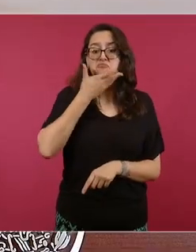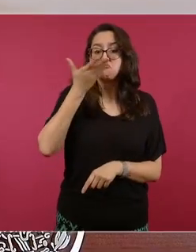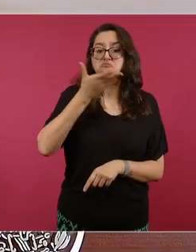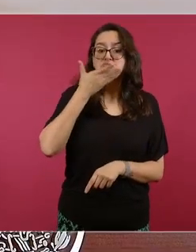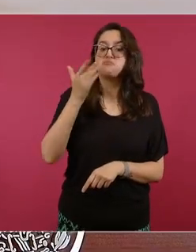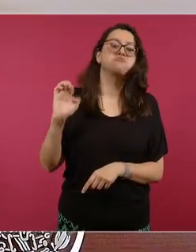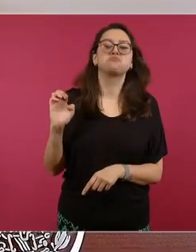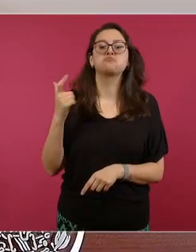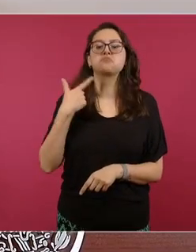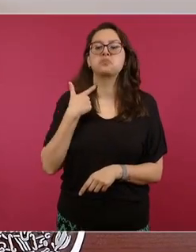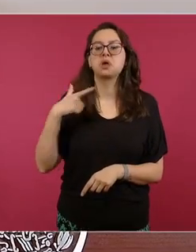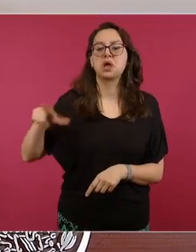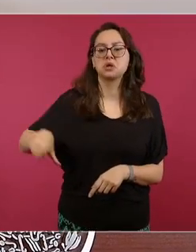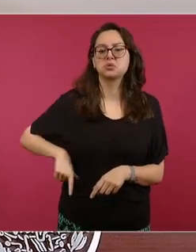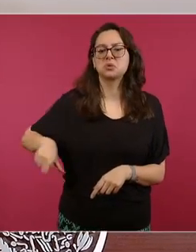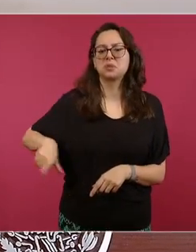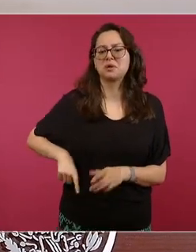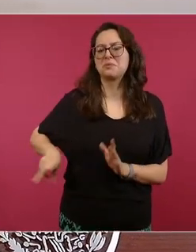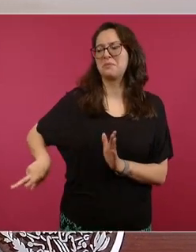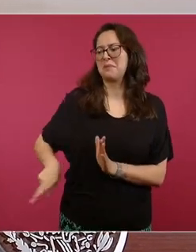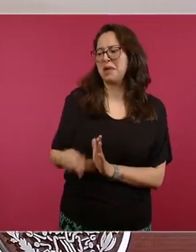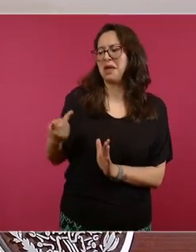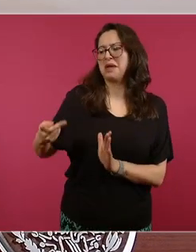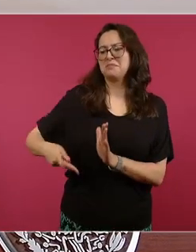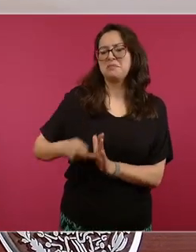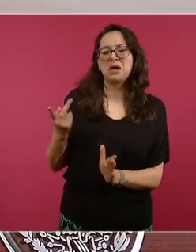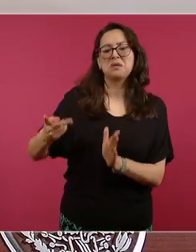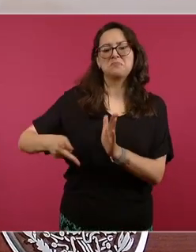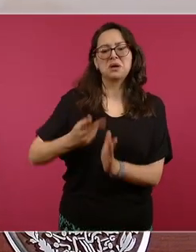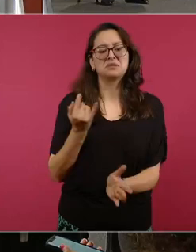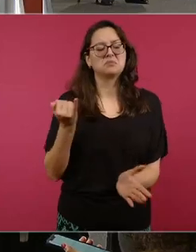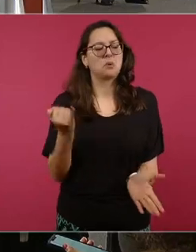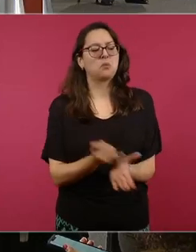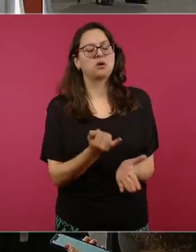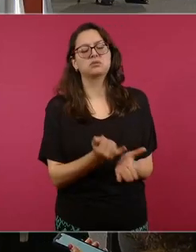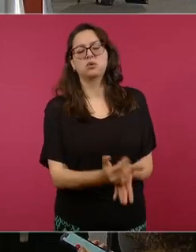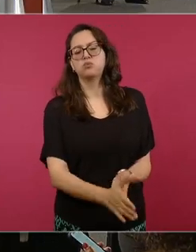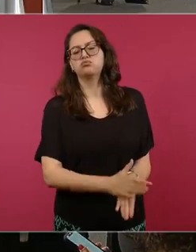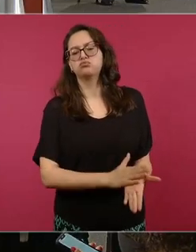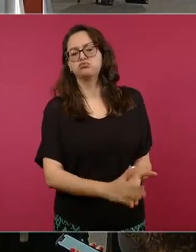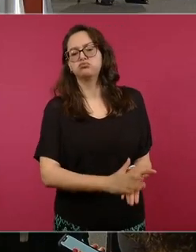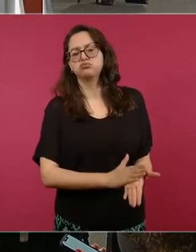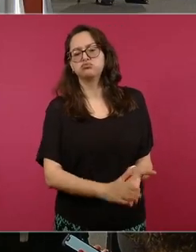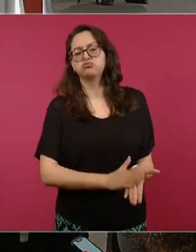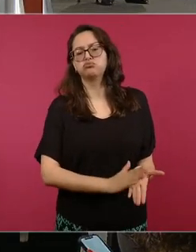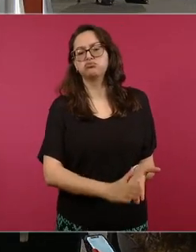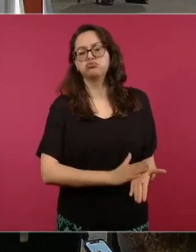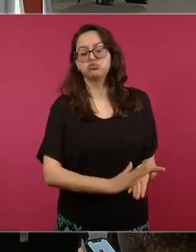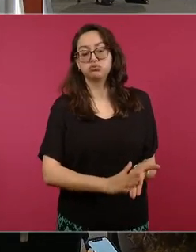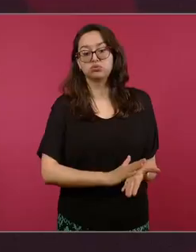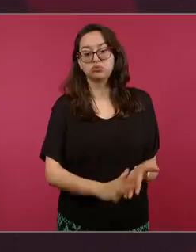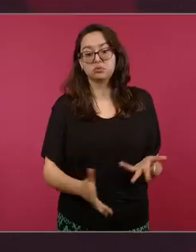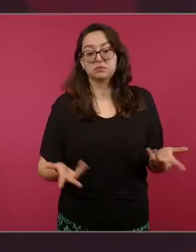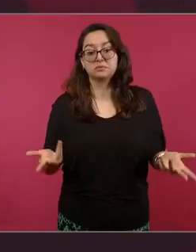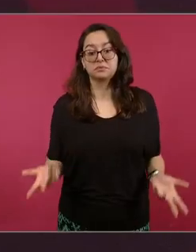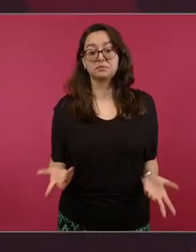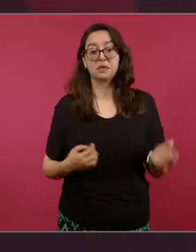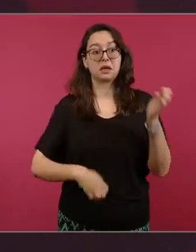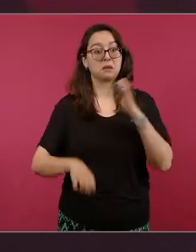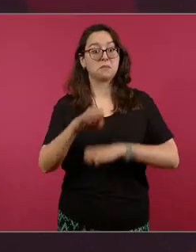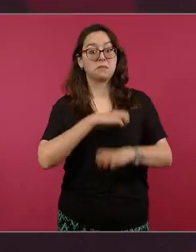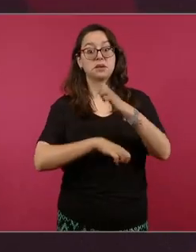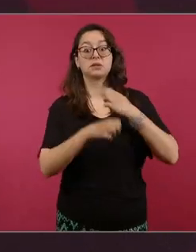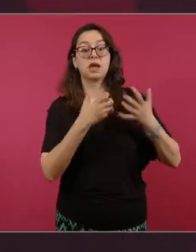se condonaban los impuestos a las grandes corporaciones